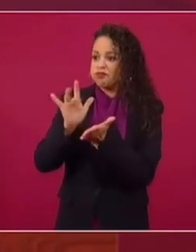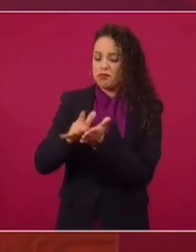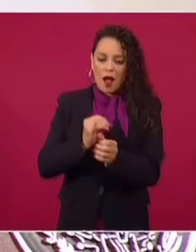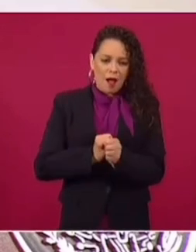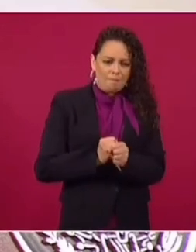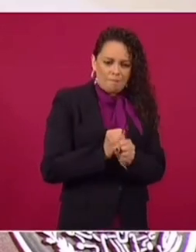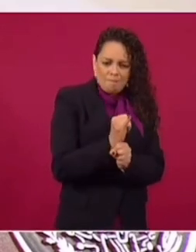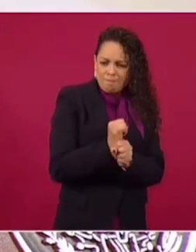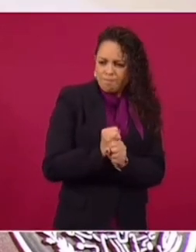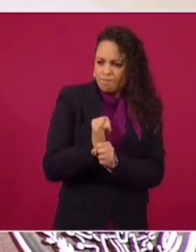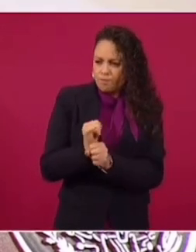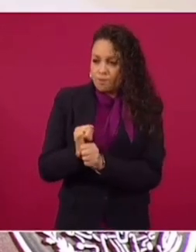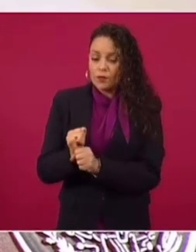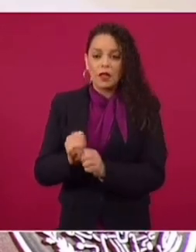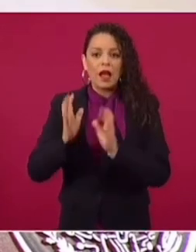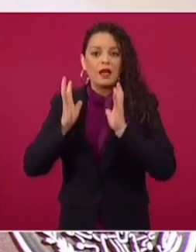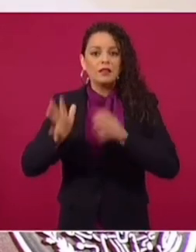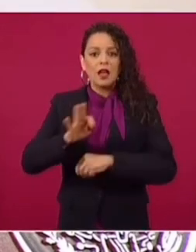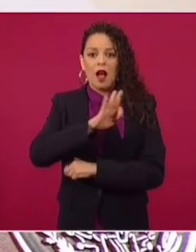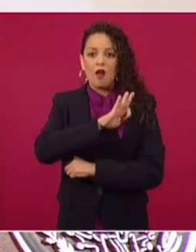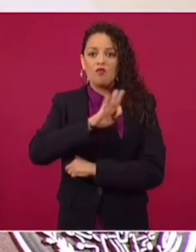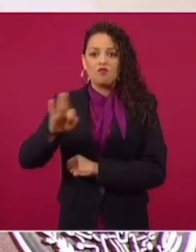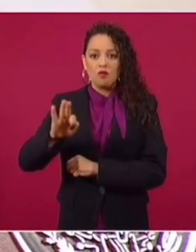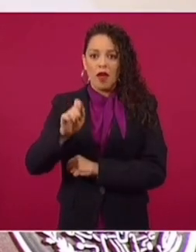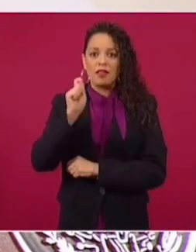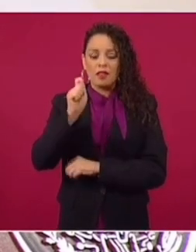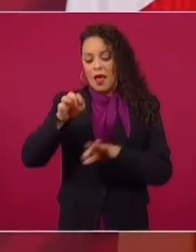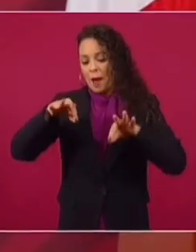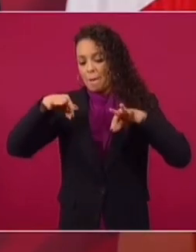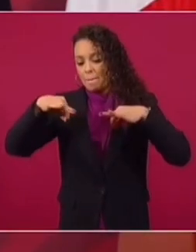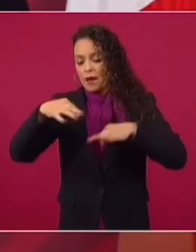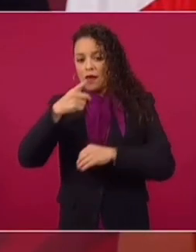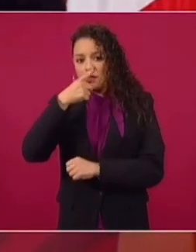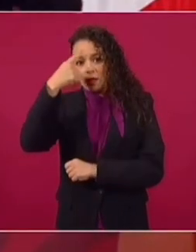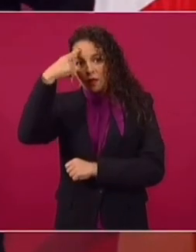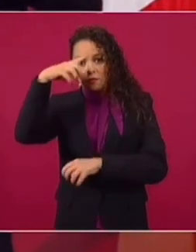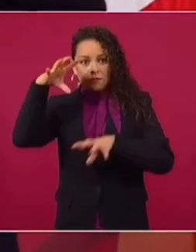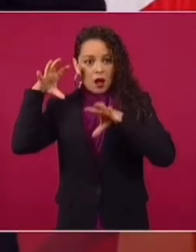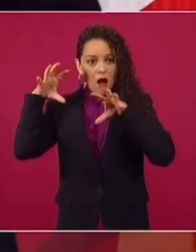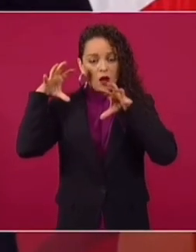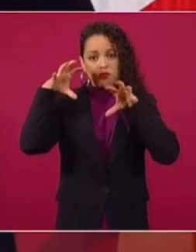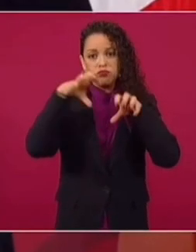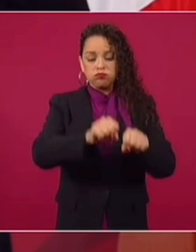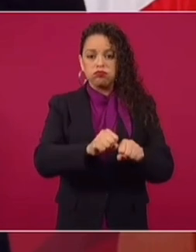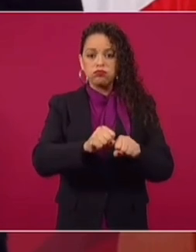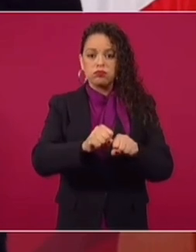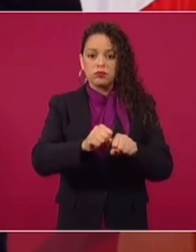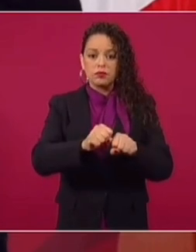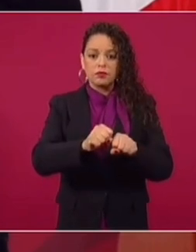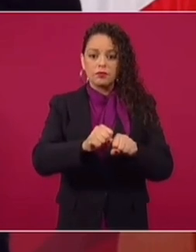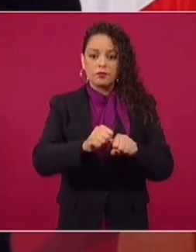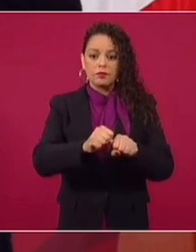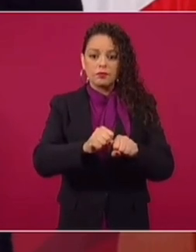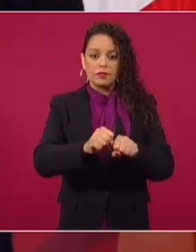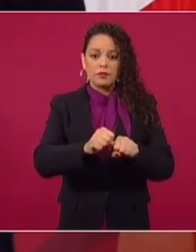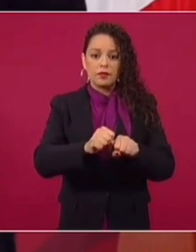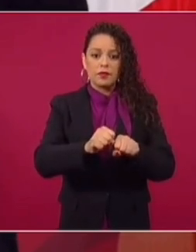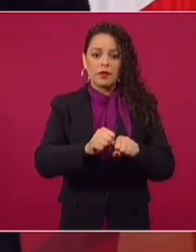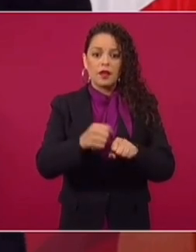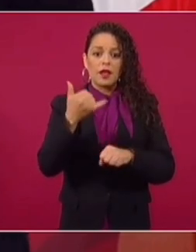girar orden de aprehensión y actos de persecución, así como solicitar